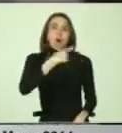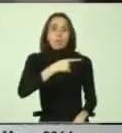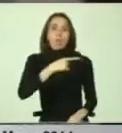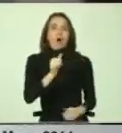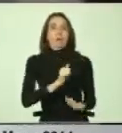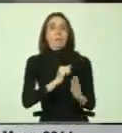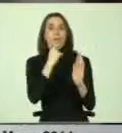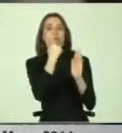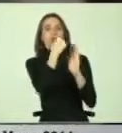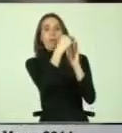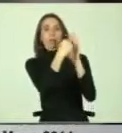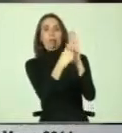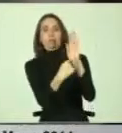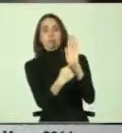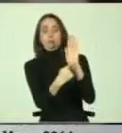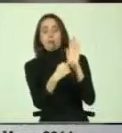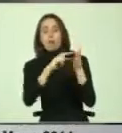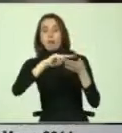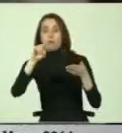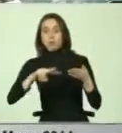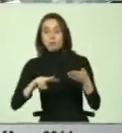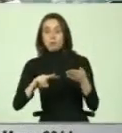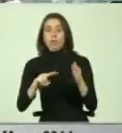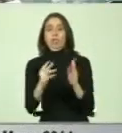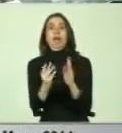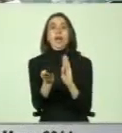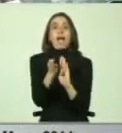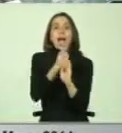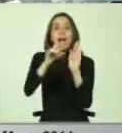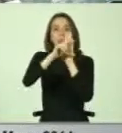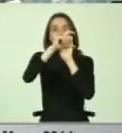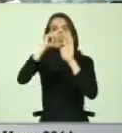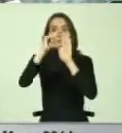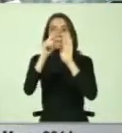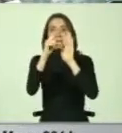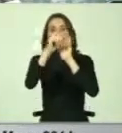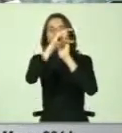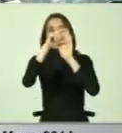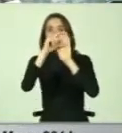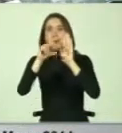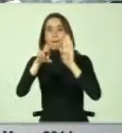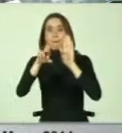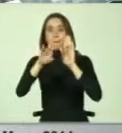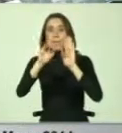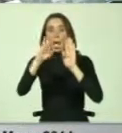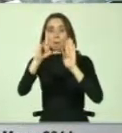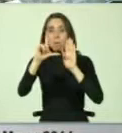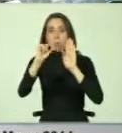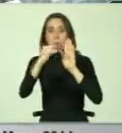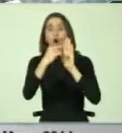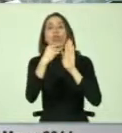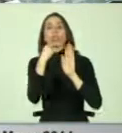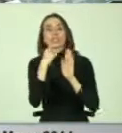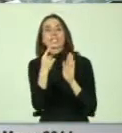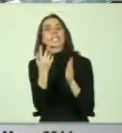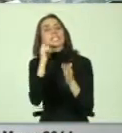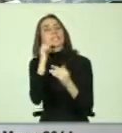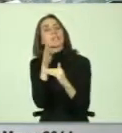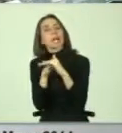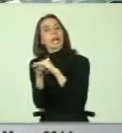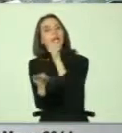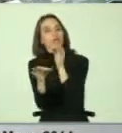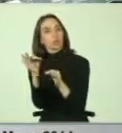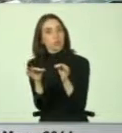contenido. El preámbulo ya establece, ya nos da alguna luz lo que dice relación al acceso a la justicia,